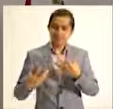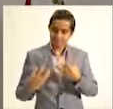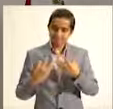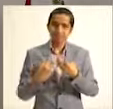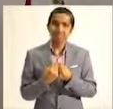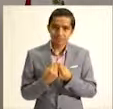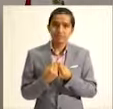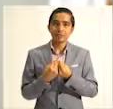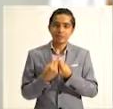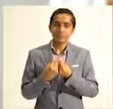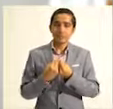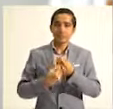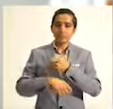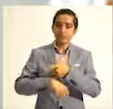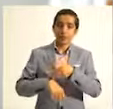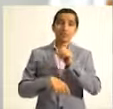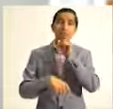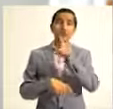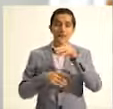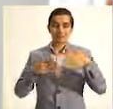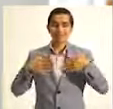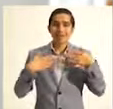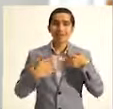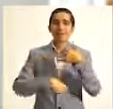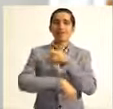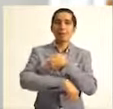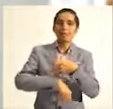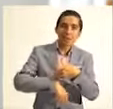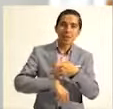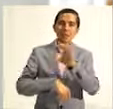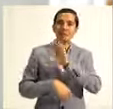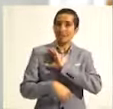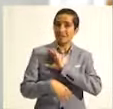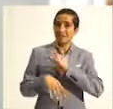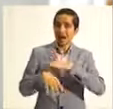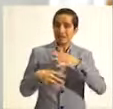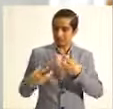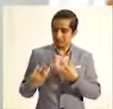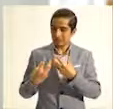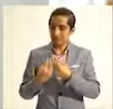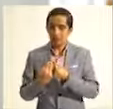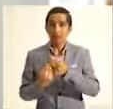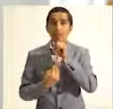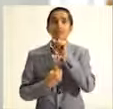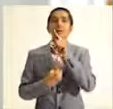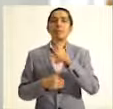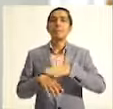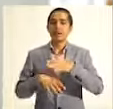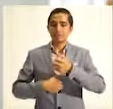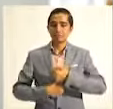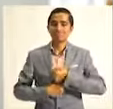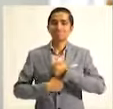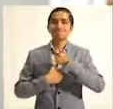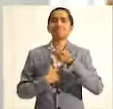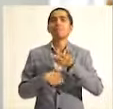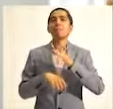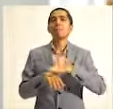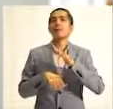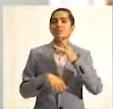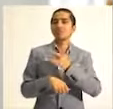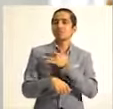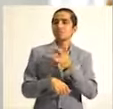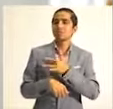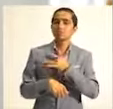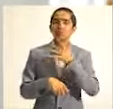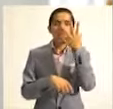que la pasen bien, que disfruten a sus seres queridos, que podamos expresar lo más noble y